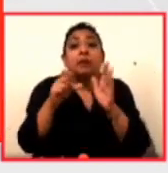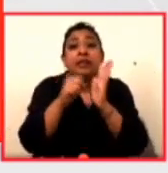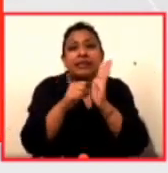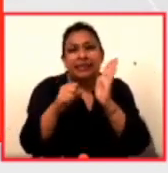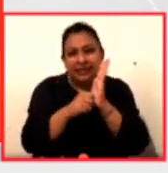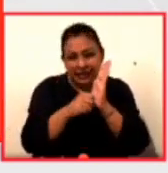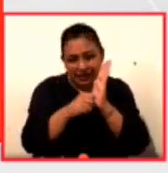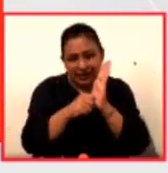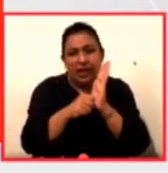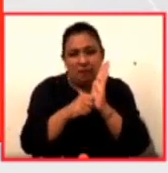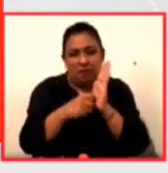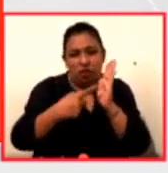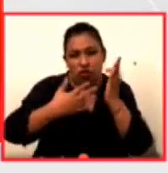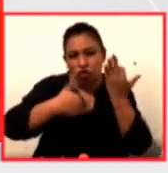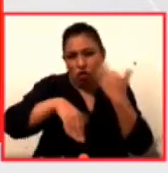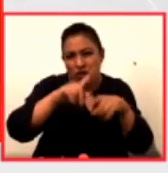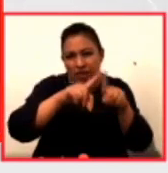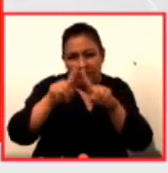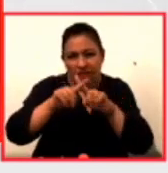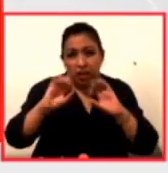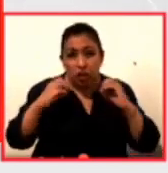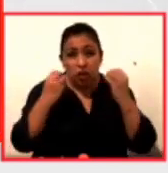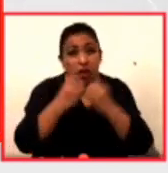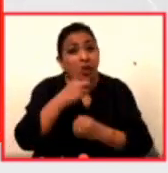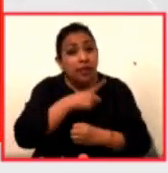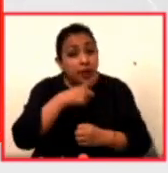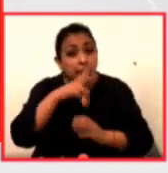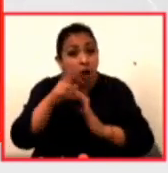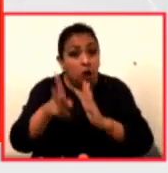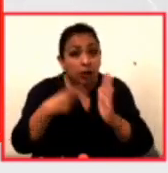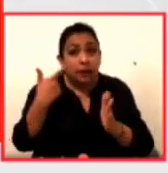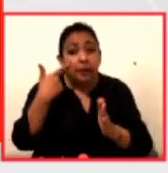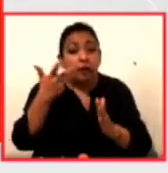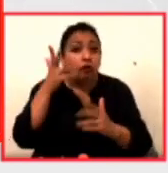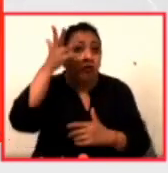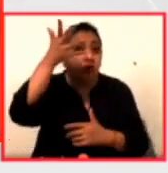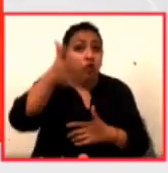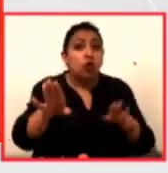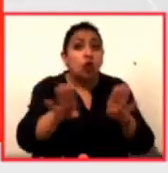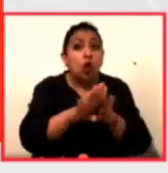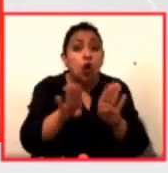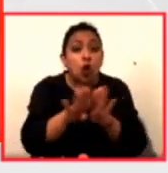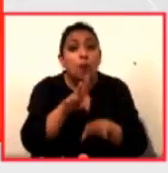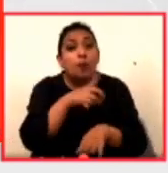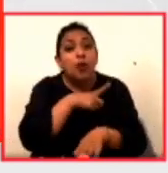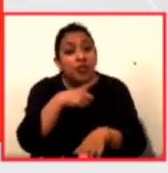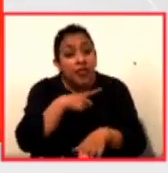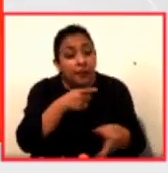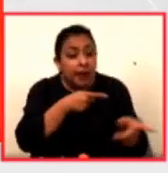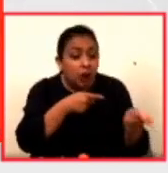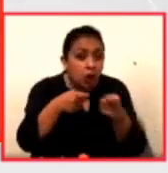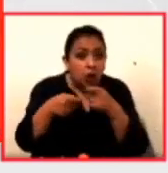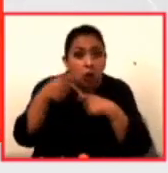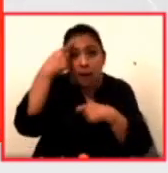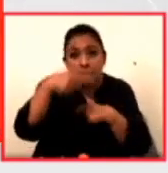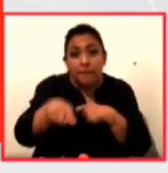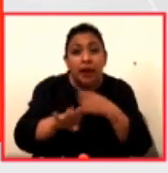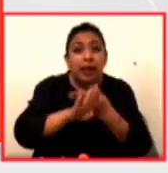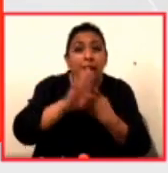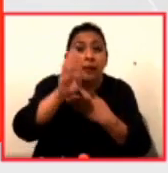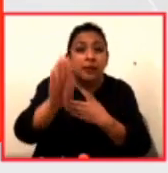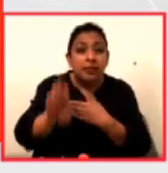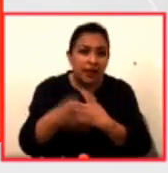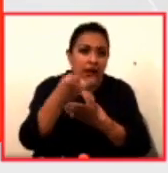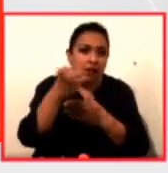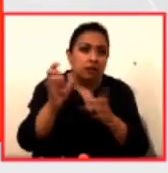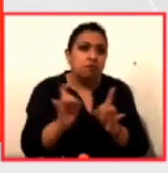de todas estas organizaciones deberá replantarse en el futuro qué tipo de mecanismos tendrá para prevenir este tipo